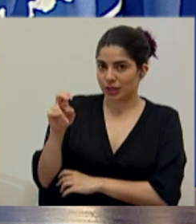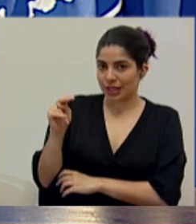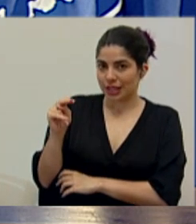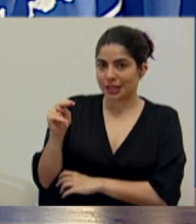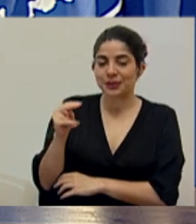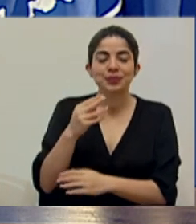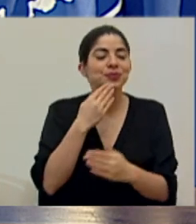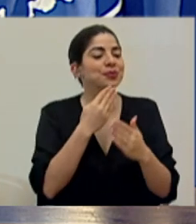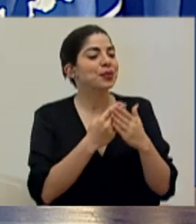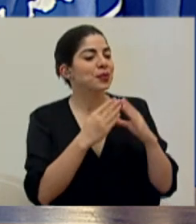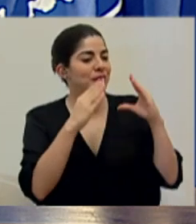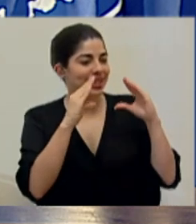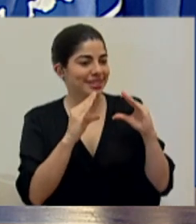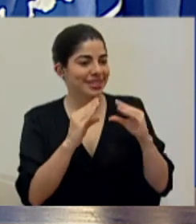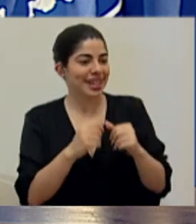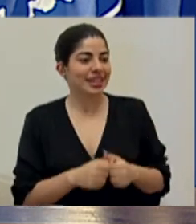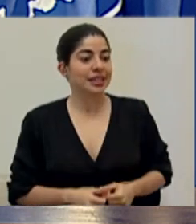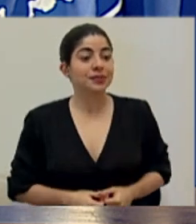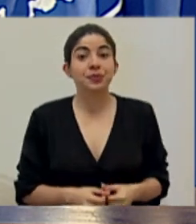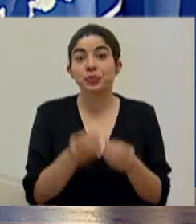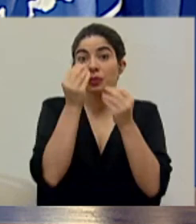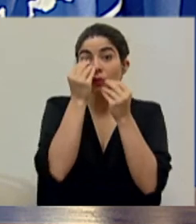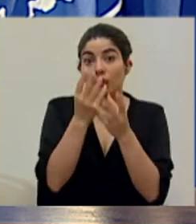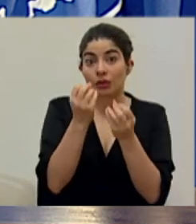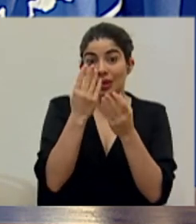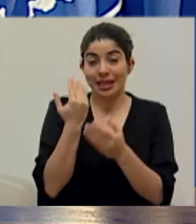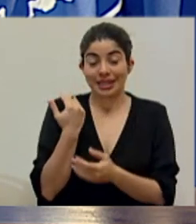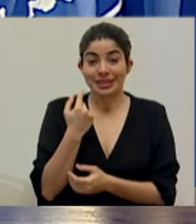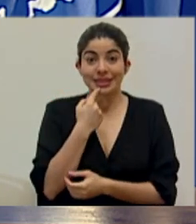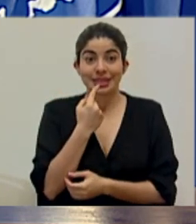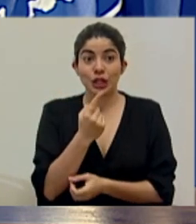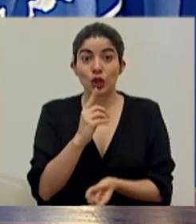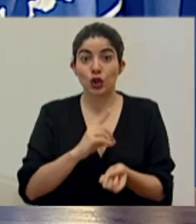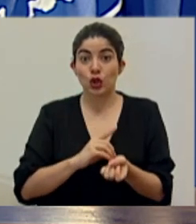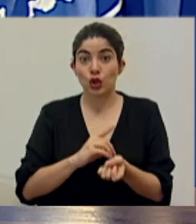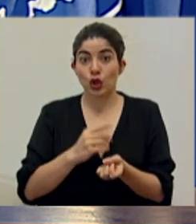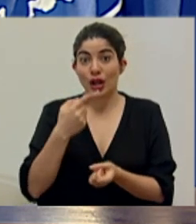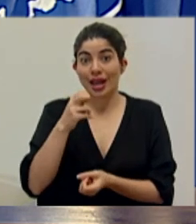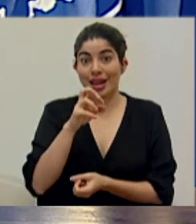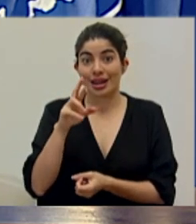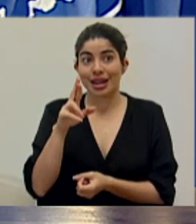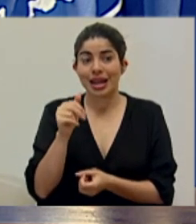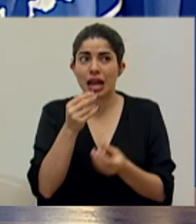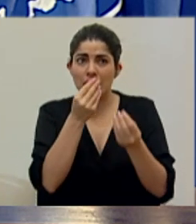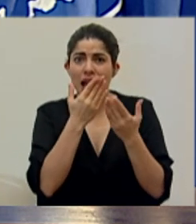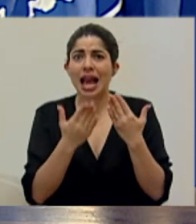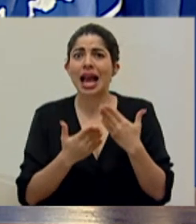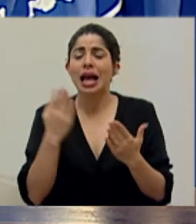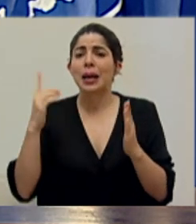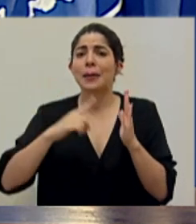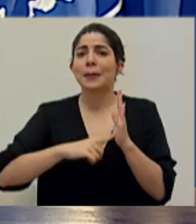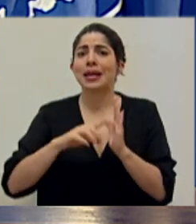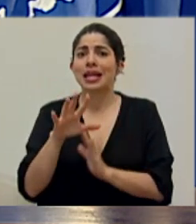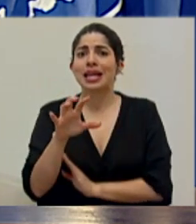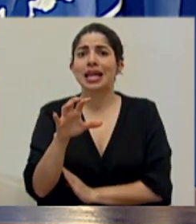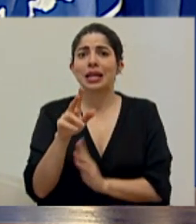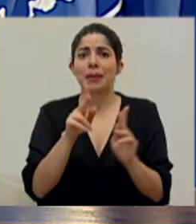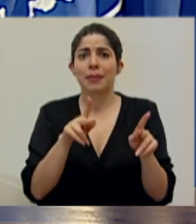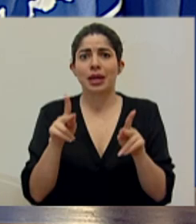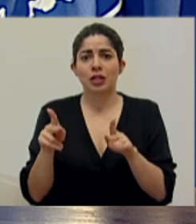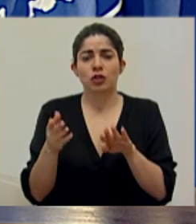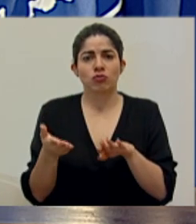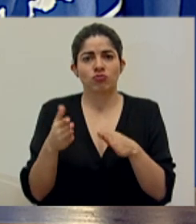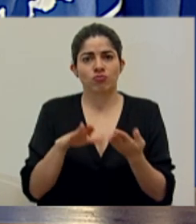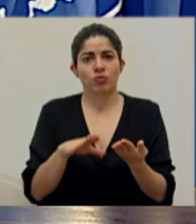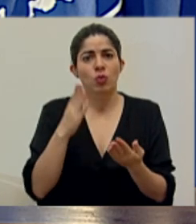Muy buenas tardes. Los datos que acaba de señalar la doctora Herrera nos indican que hay casi 1,500 personas que han fallecido